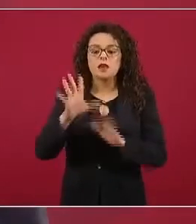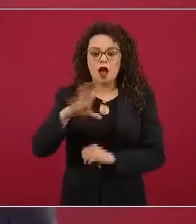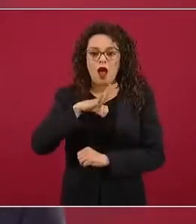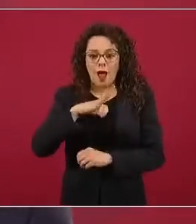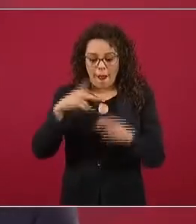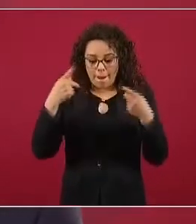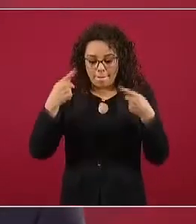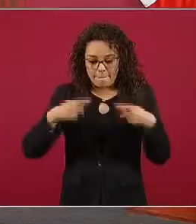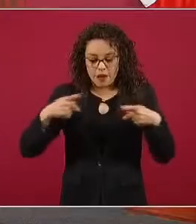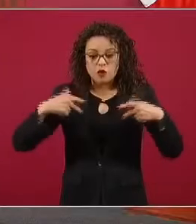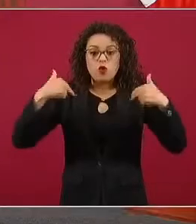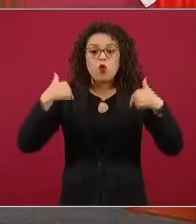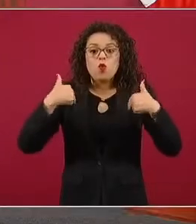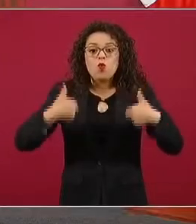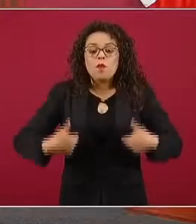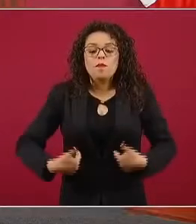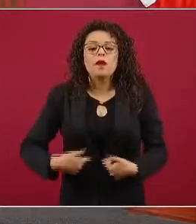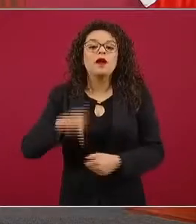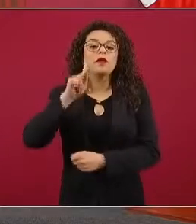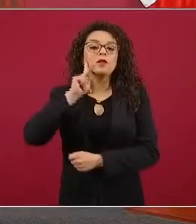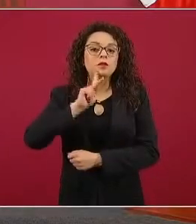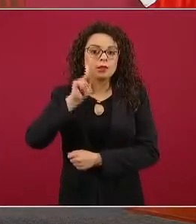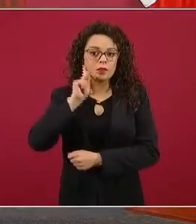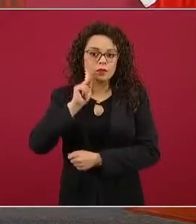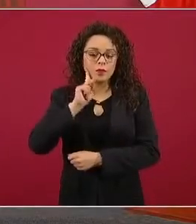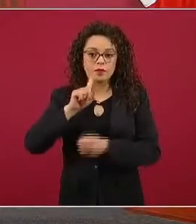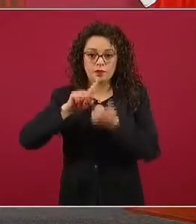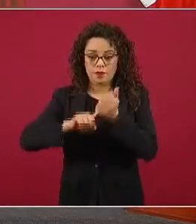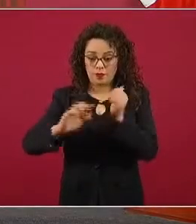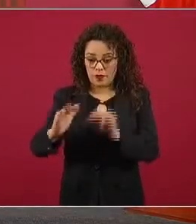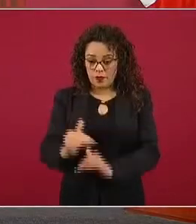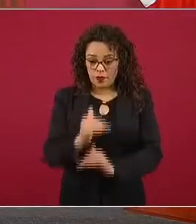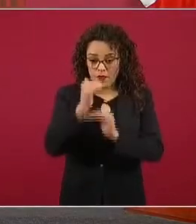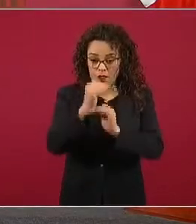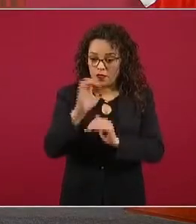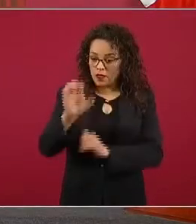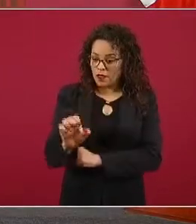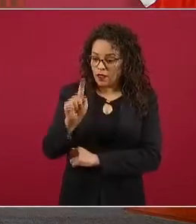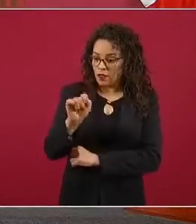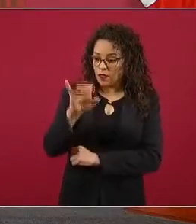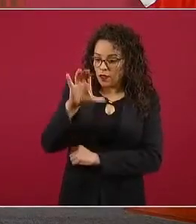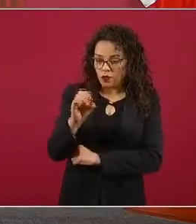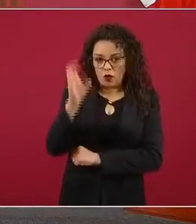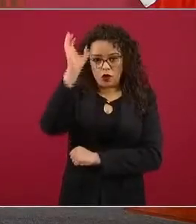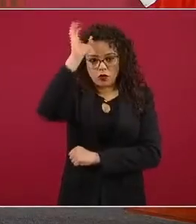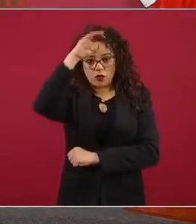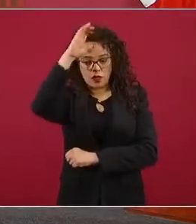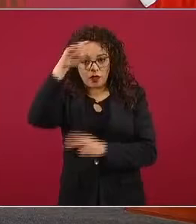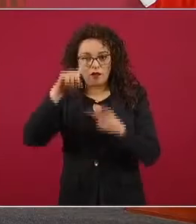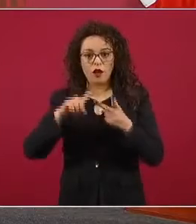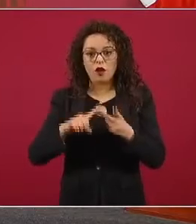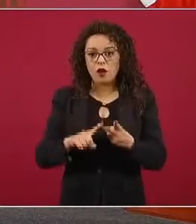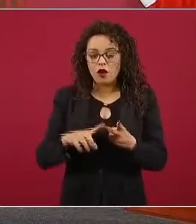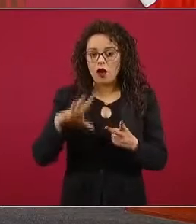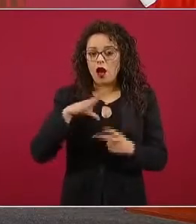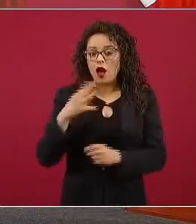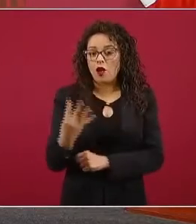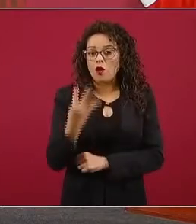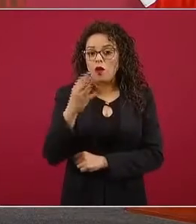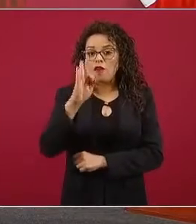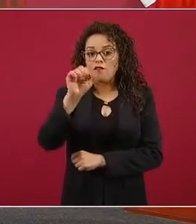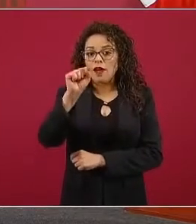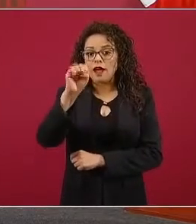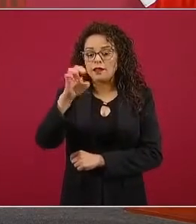En los estándares éticos y científicos se consideran cuatro fases